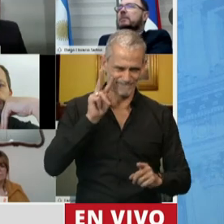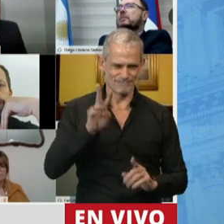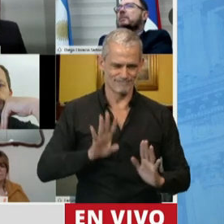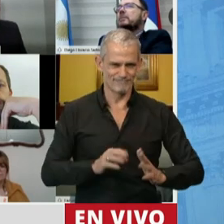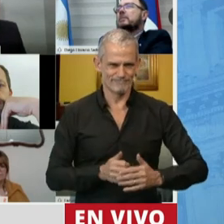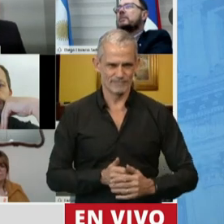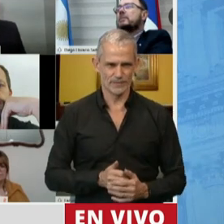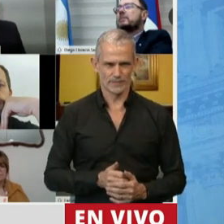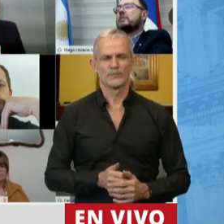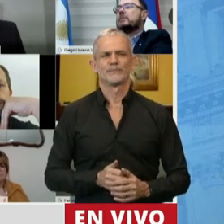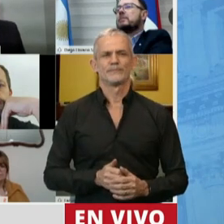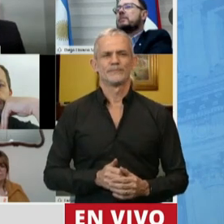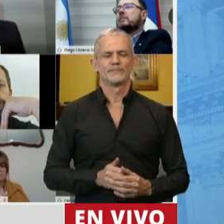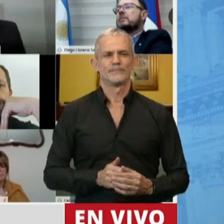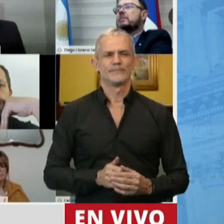creo que,